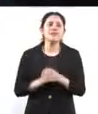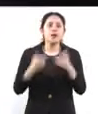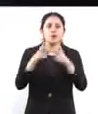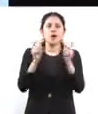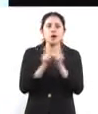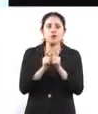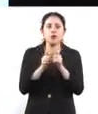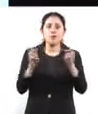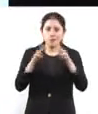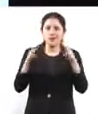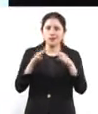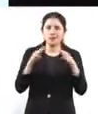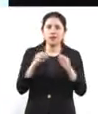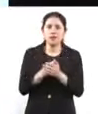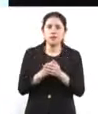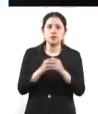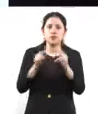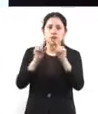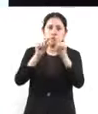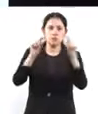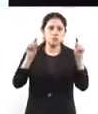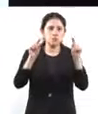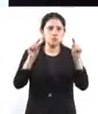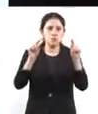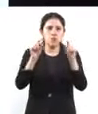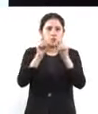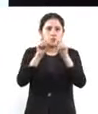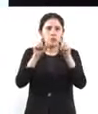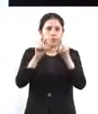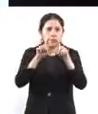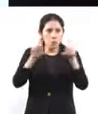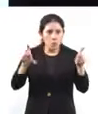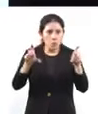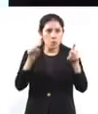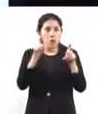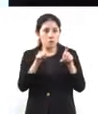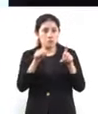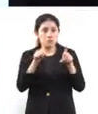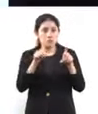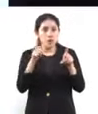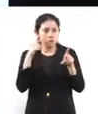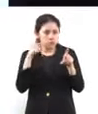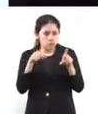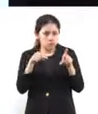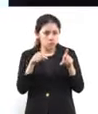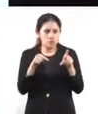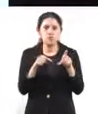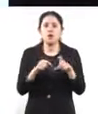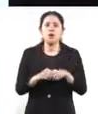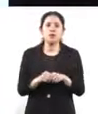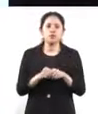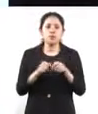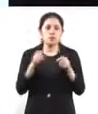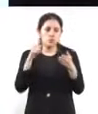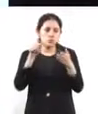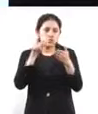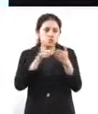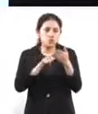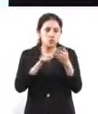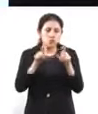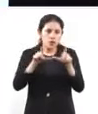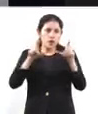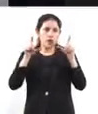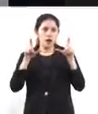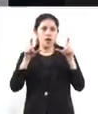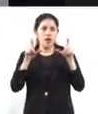Entonces, ahí me muestra el evento, se abre una ventanita y me da el detalle, con motivo